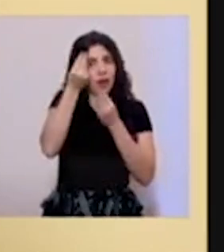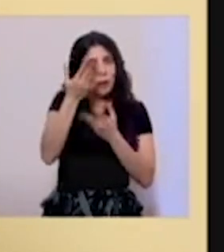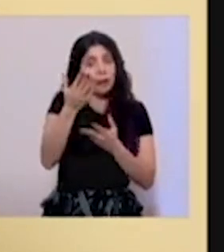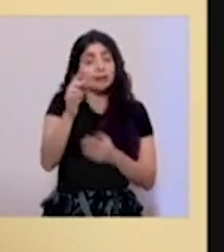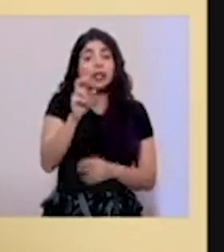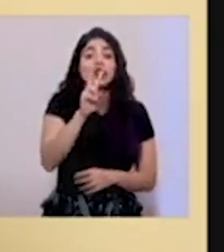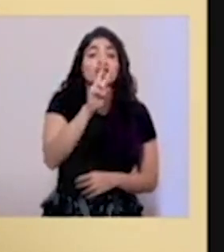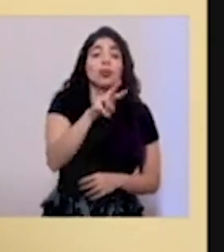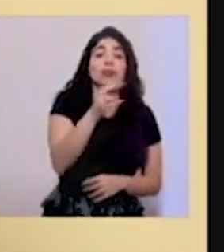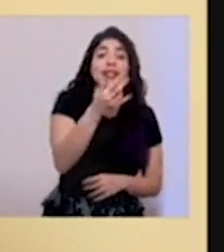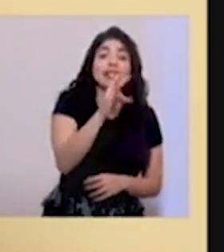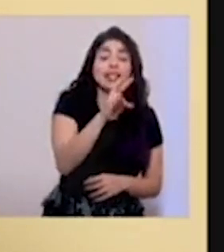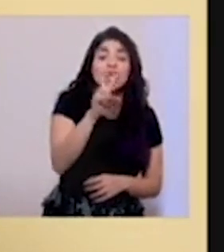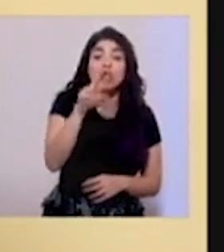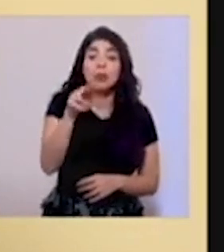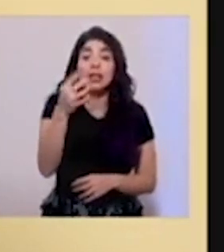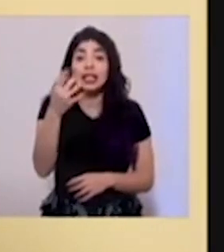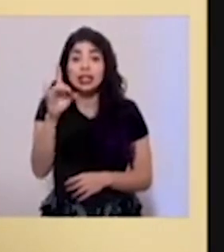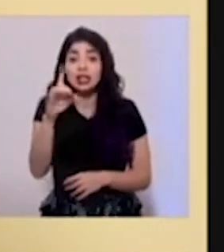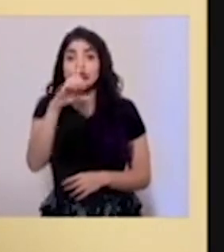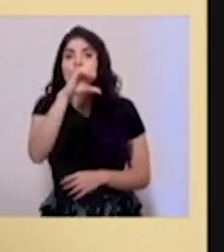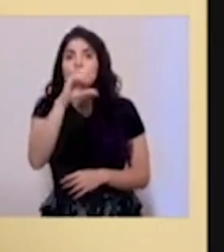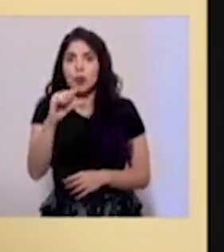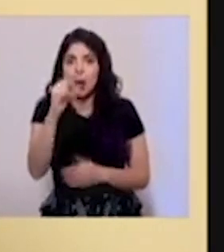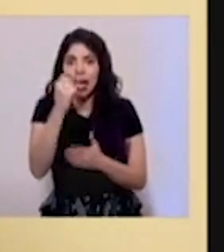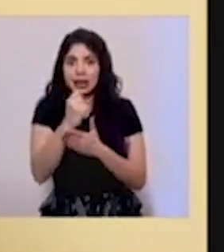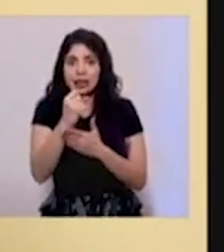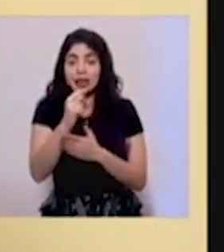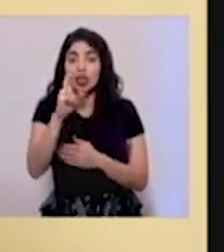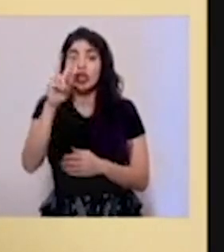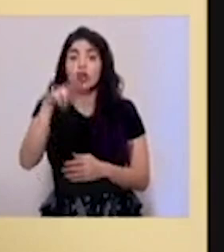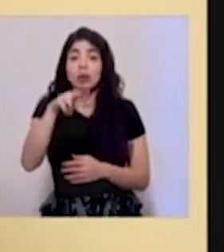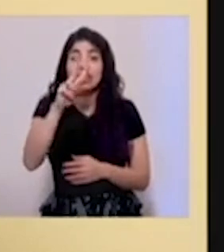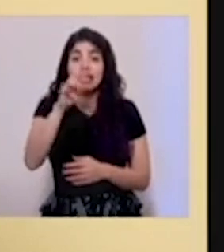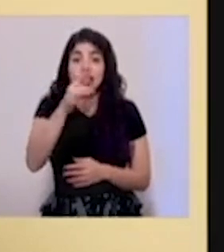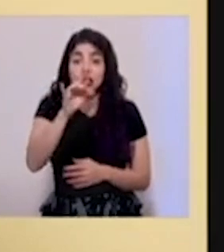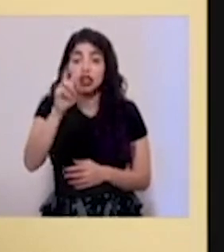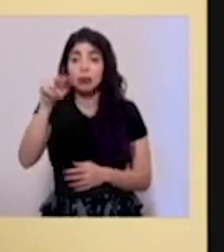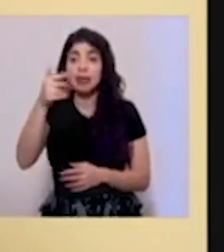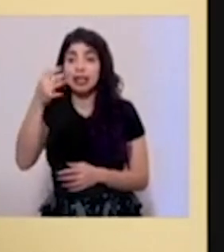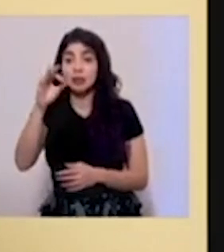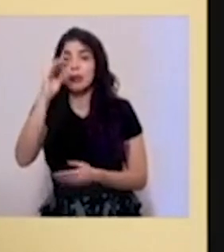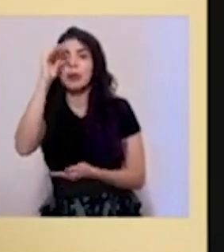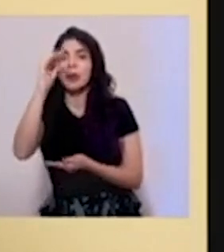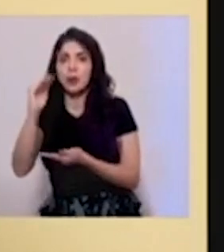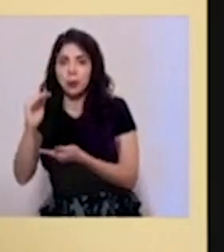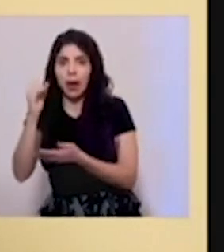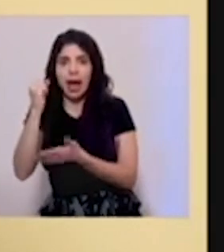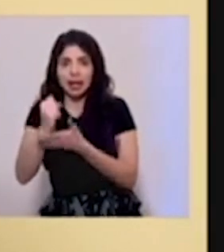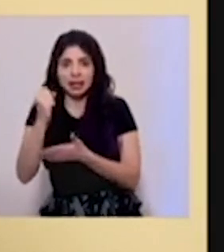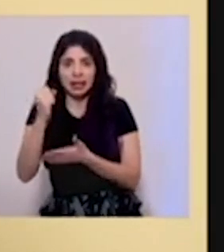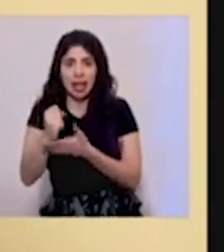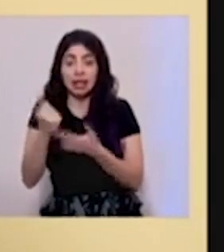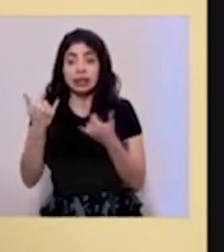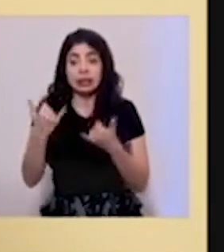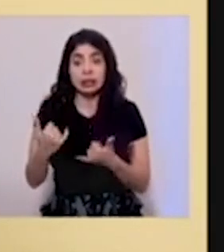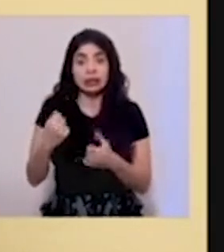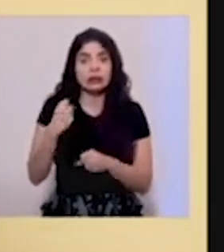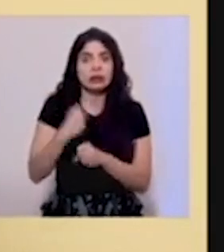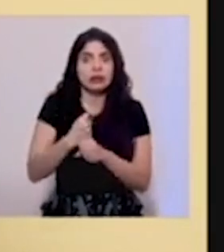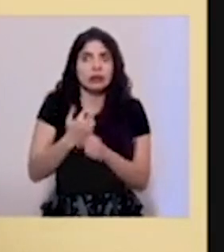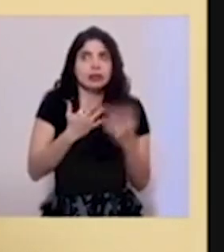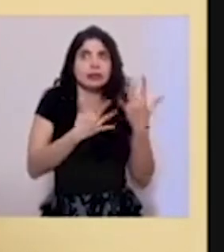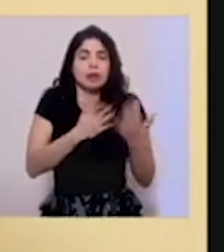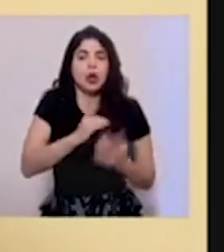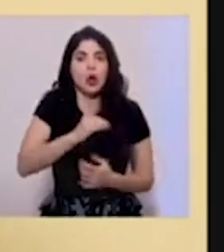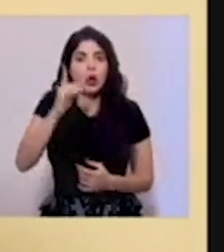el 17 comparado con el 18 hubo disminución y el 18 con el 19 hubo disminución de homicidios. Y vamos a trabajar, espero en Dios